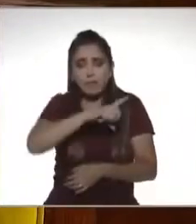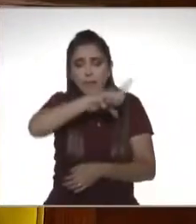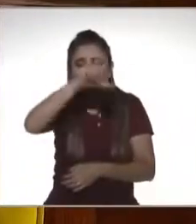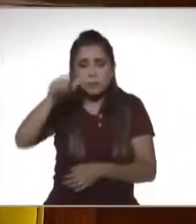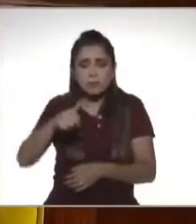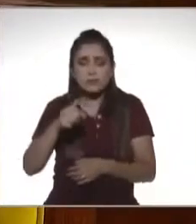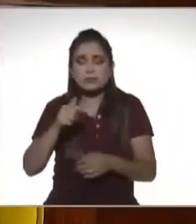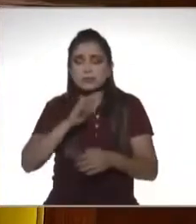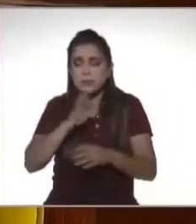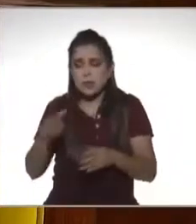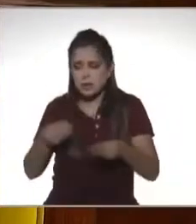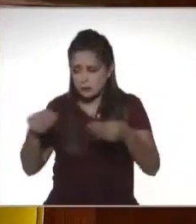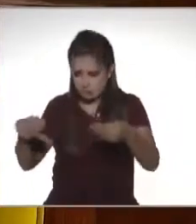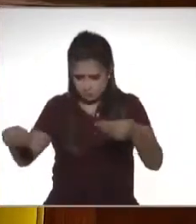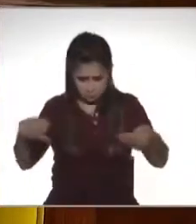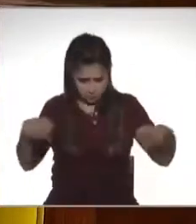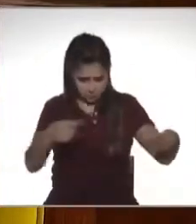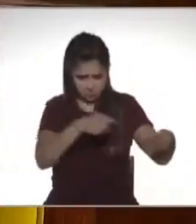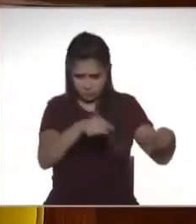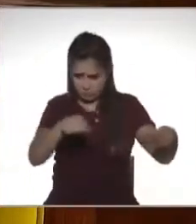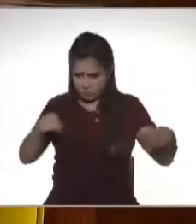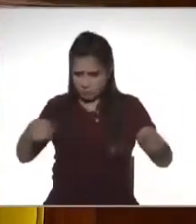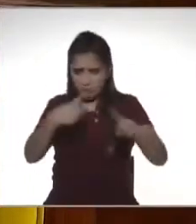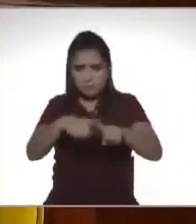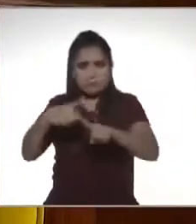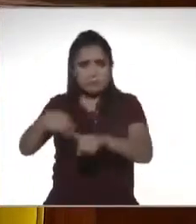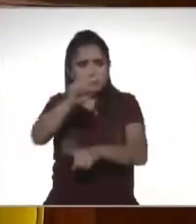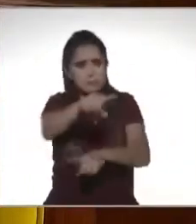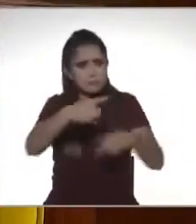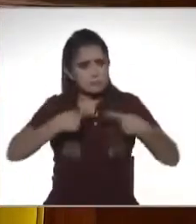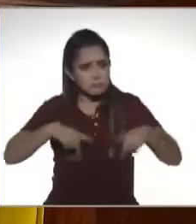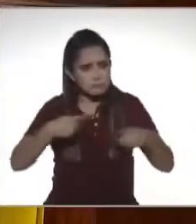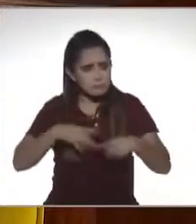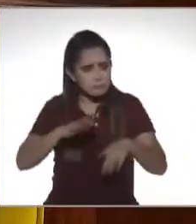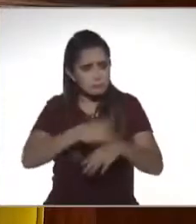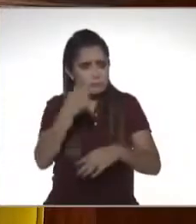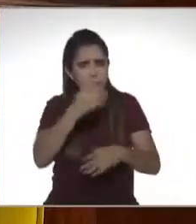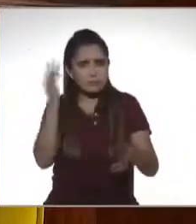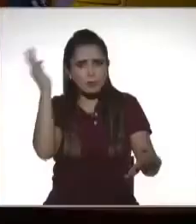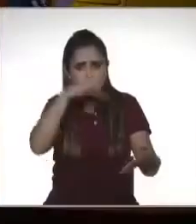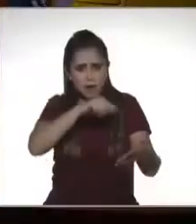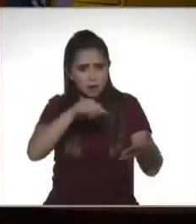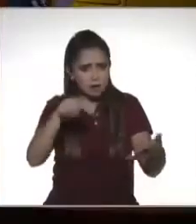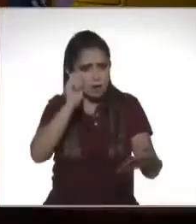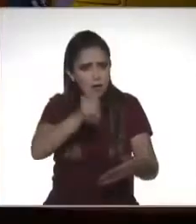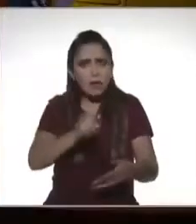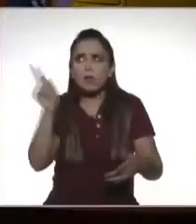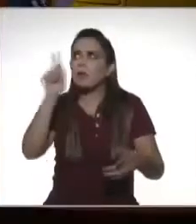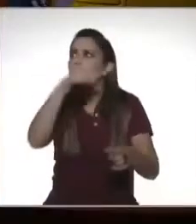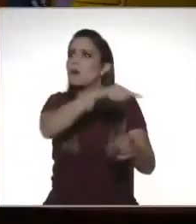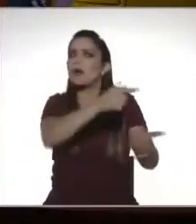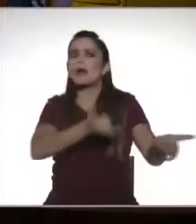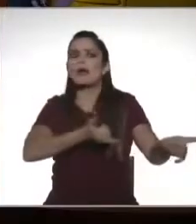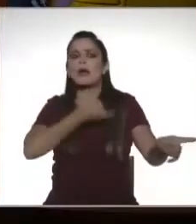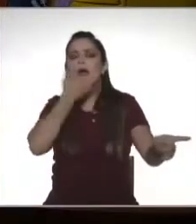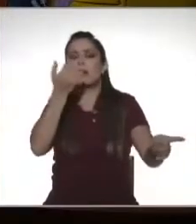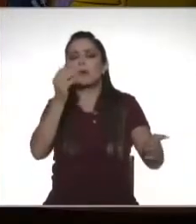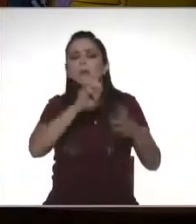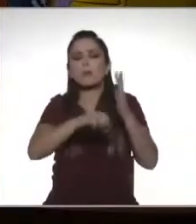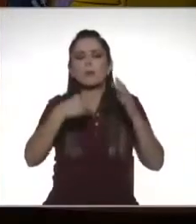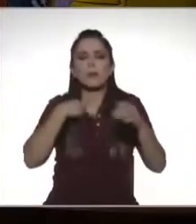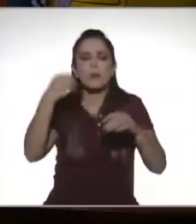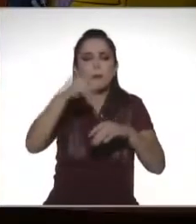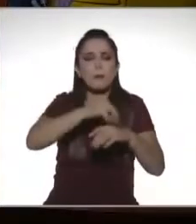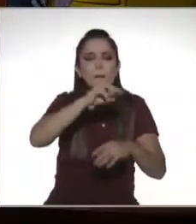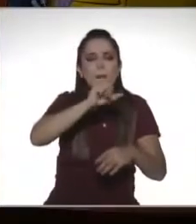la autoridad aparece uno con dos o con tres claves distintas de RFC. ¿Y por qué? Porque a lo mejor en lugar de haberle puesto María Luisa,